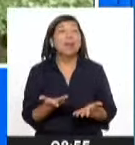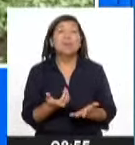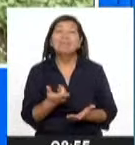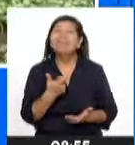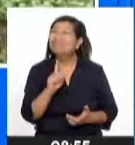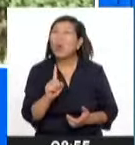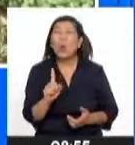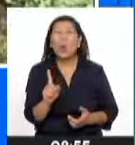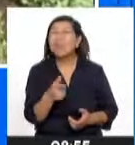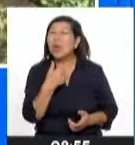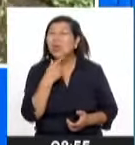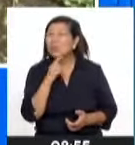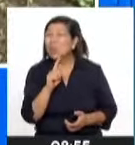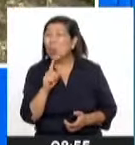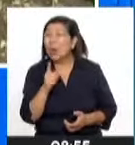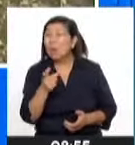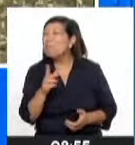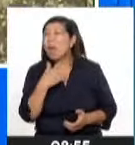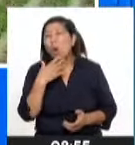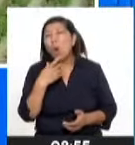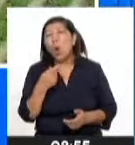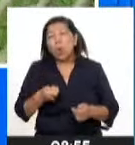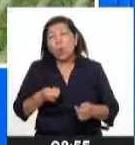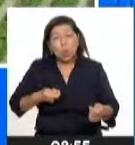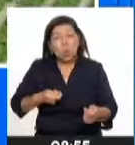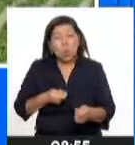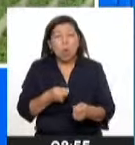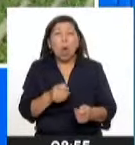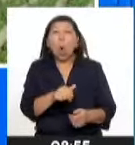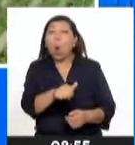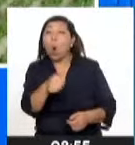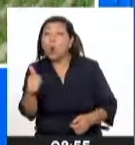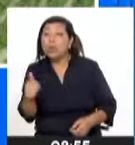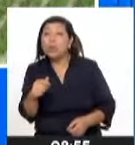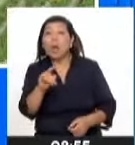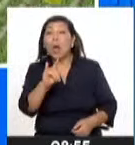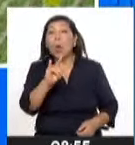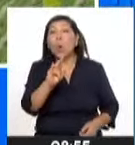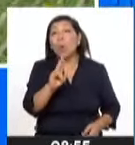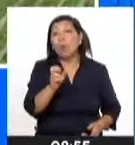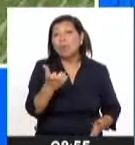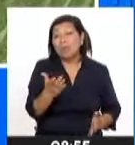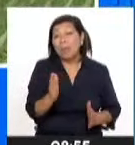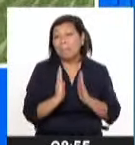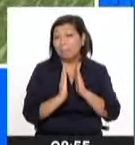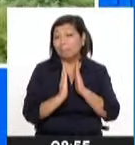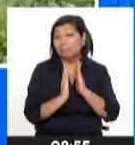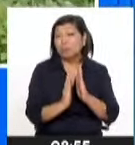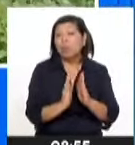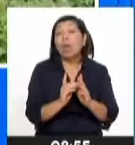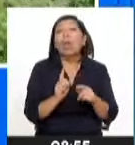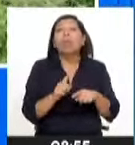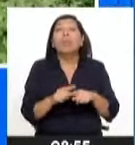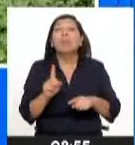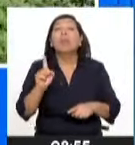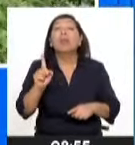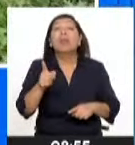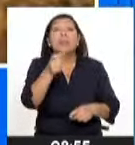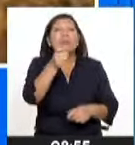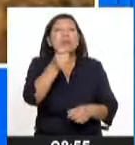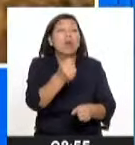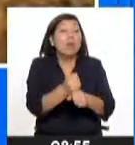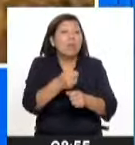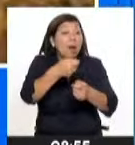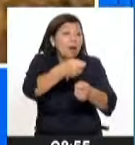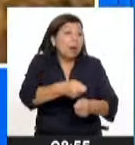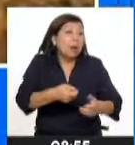adquirir fertilizante orgánico. También tenemos una línea de productos orgánicos que